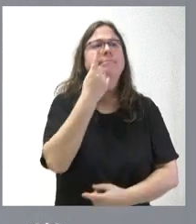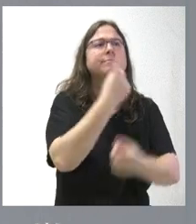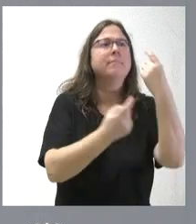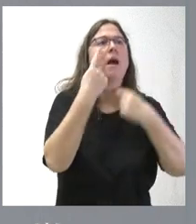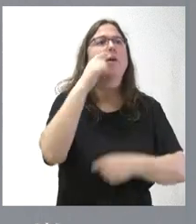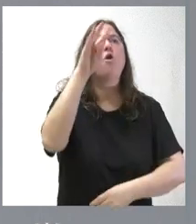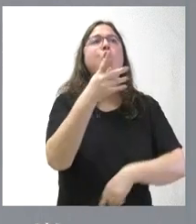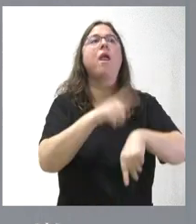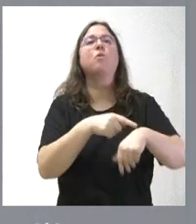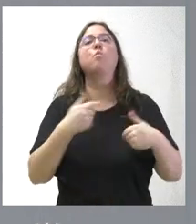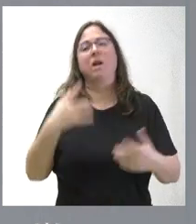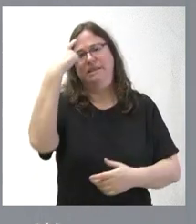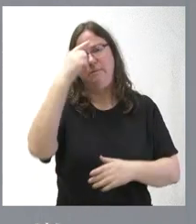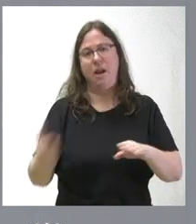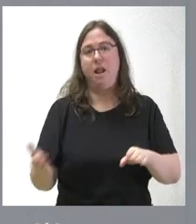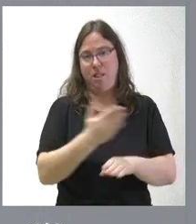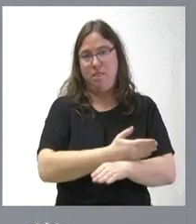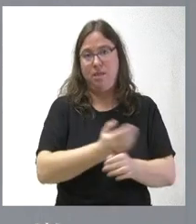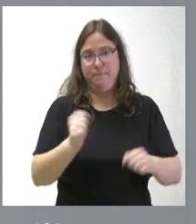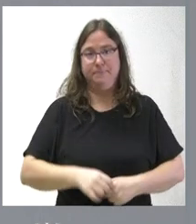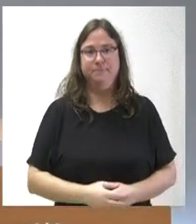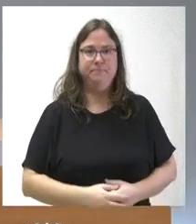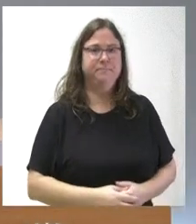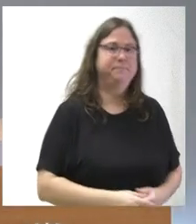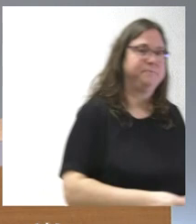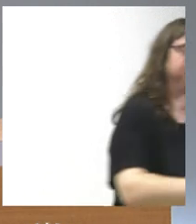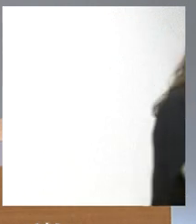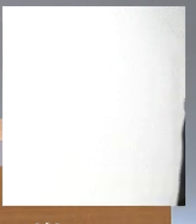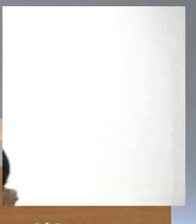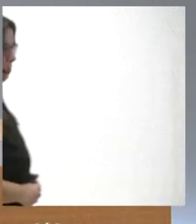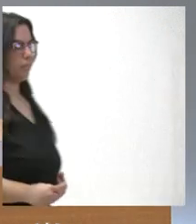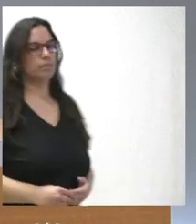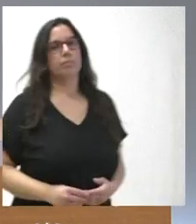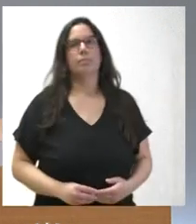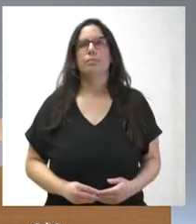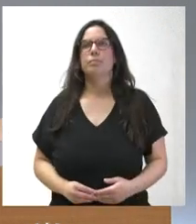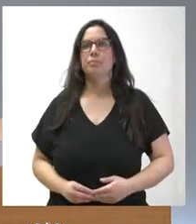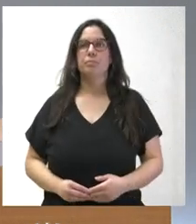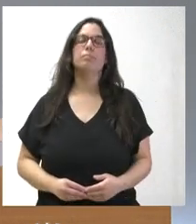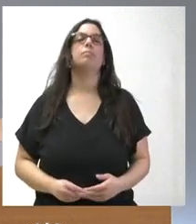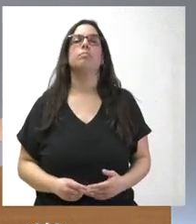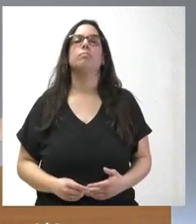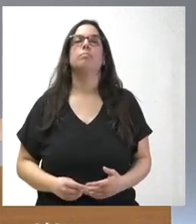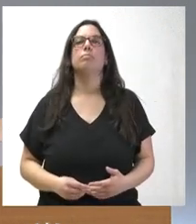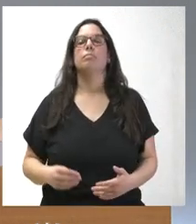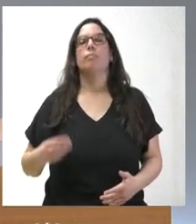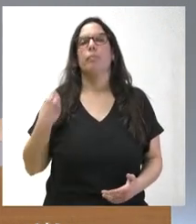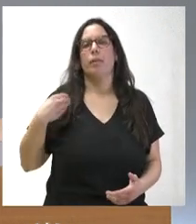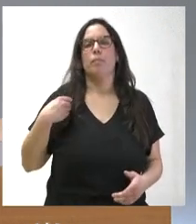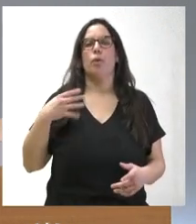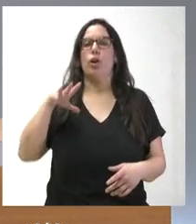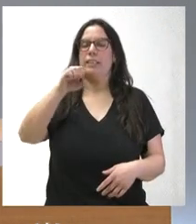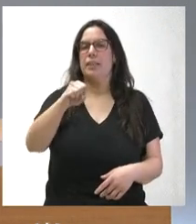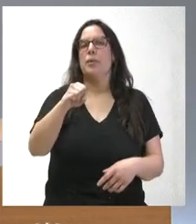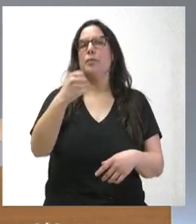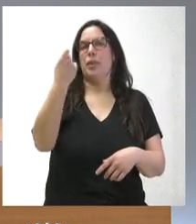información de cuál es el horario de vacunación en ese centro de salud. Le van a vacunar a ese horario. No hace falta que haya reservado su cita